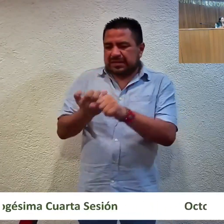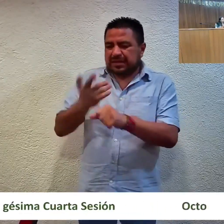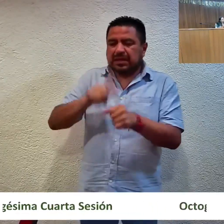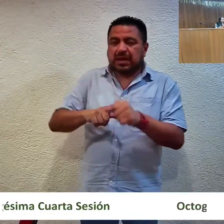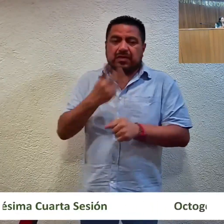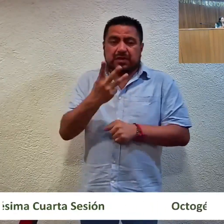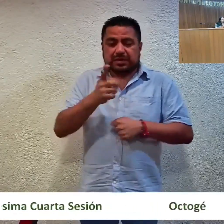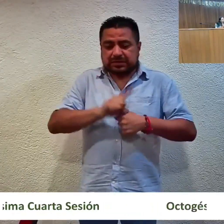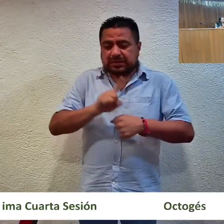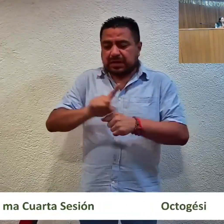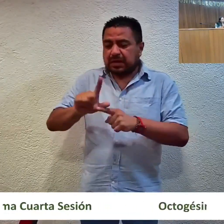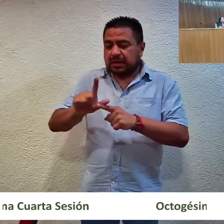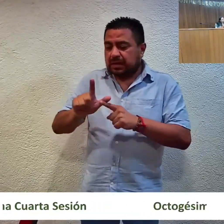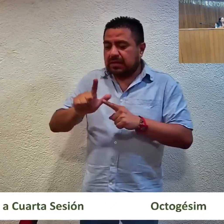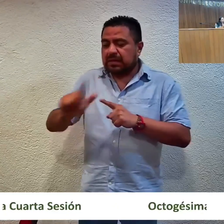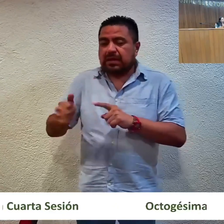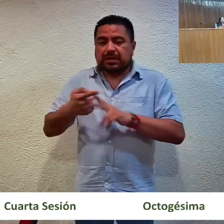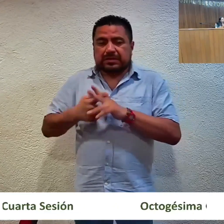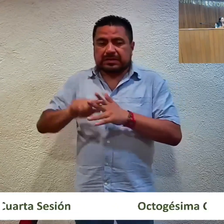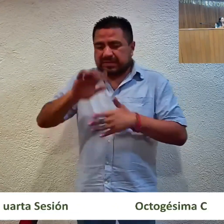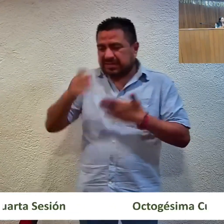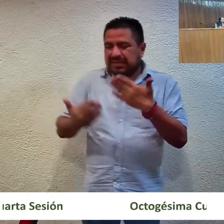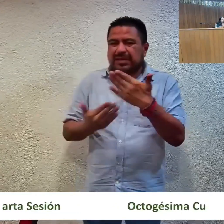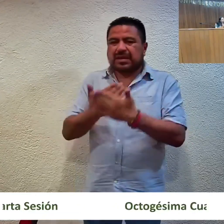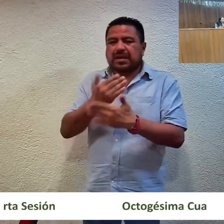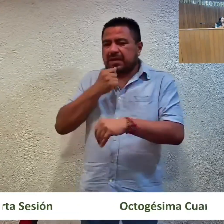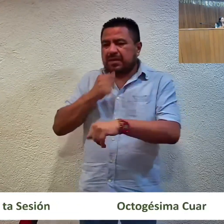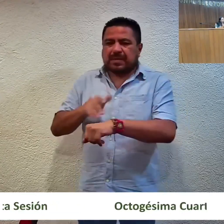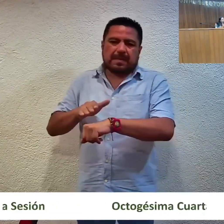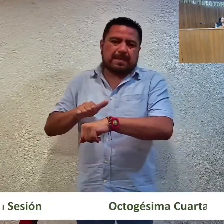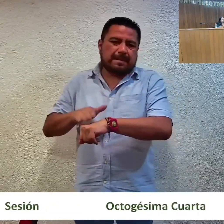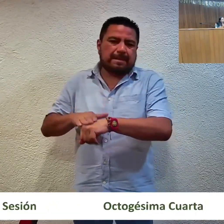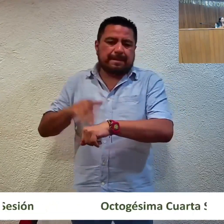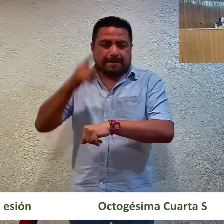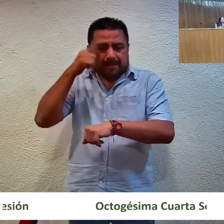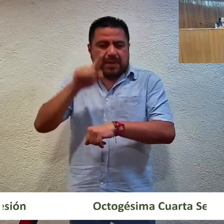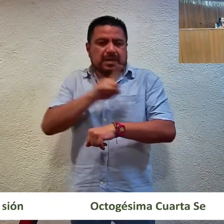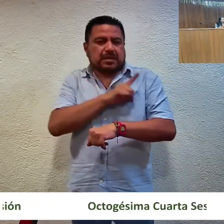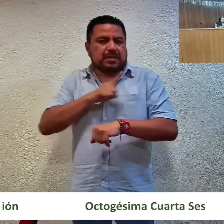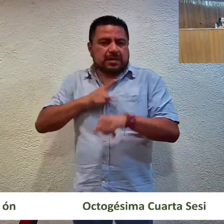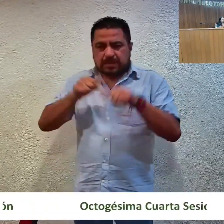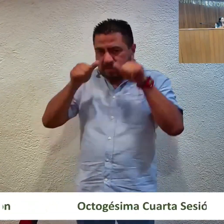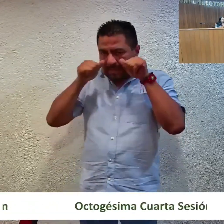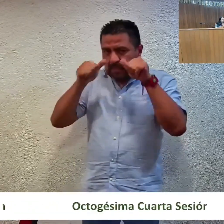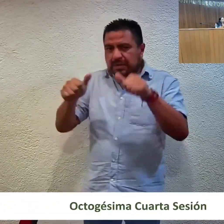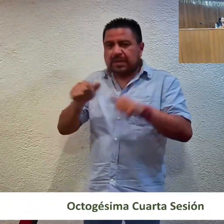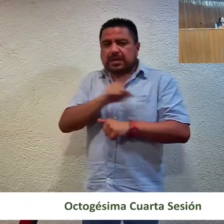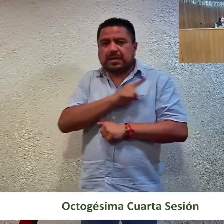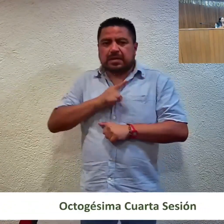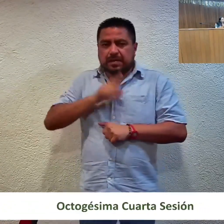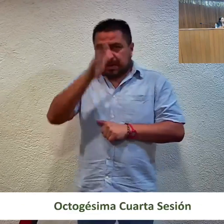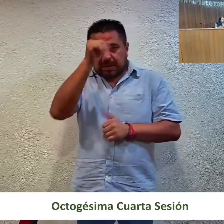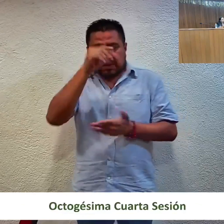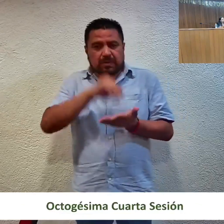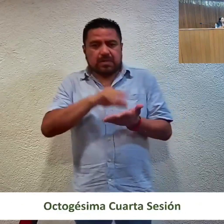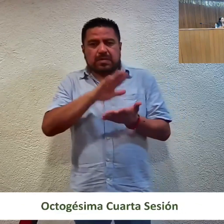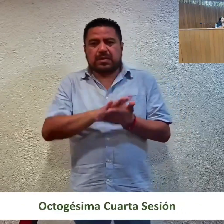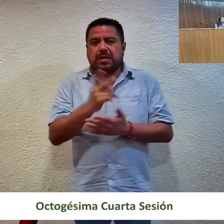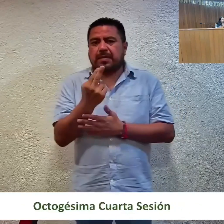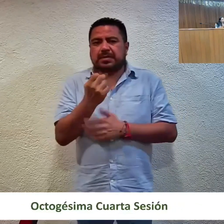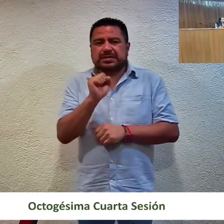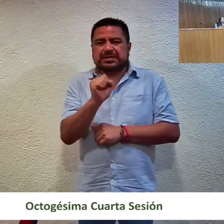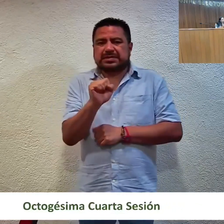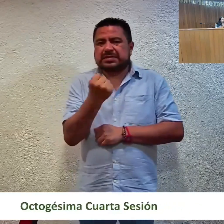días hábiles contados a partir del día siguiente de su notificación, para que den cumplimiento a lo requerido en el acuerdo plenario de 25 de